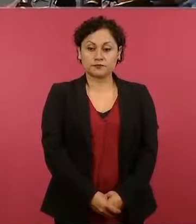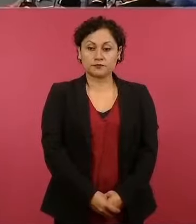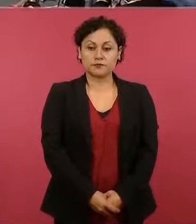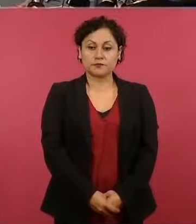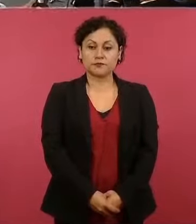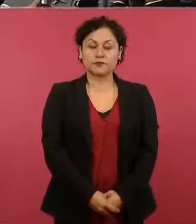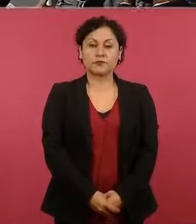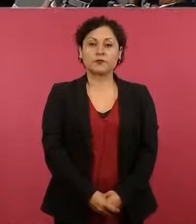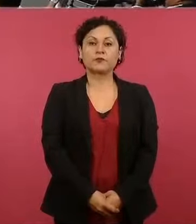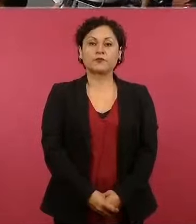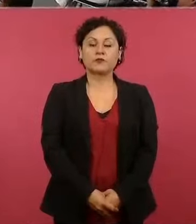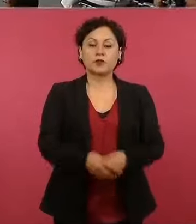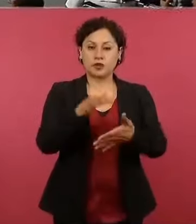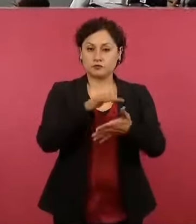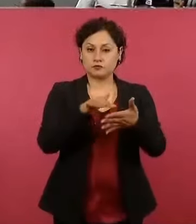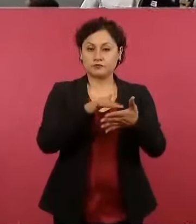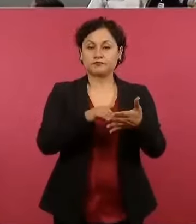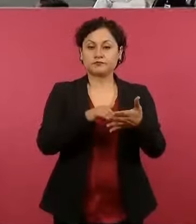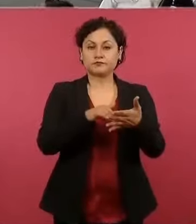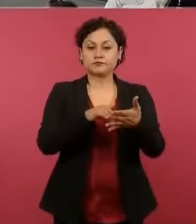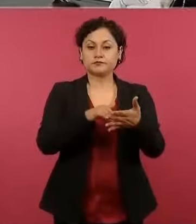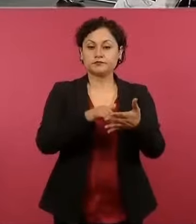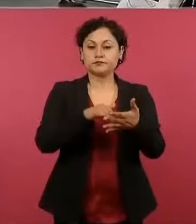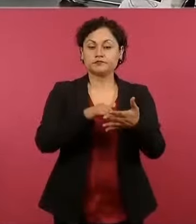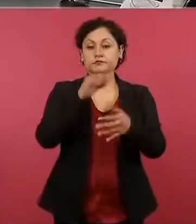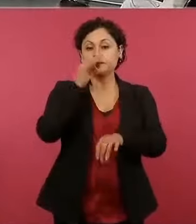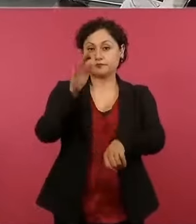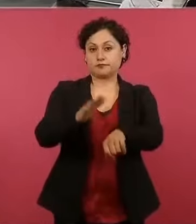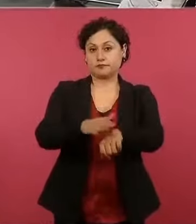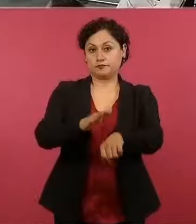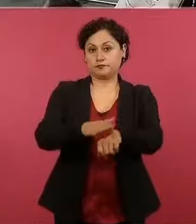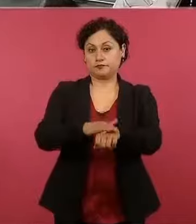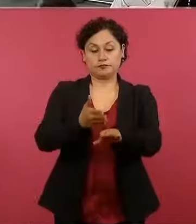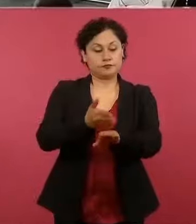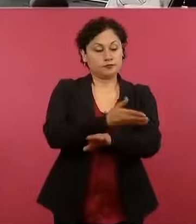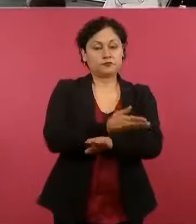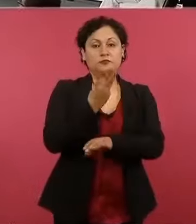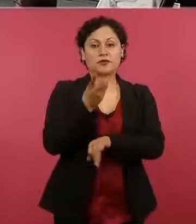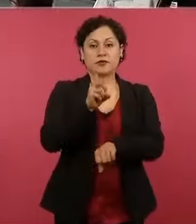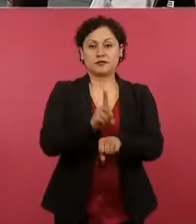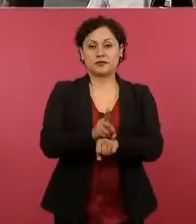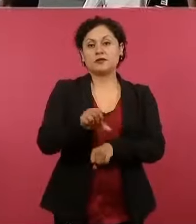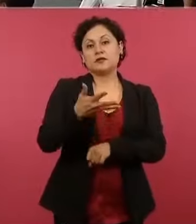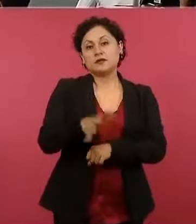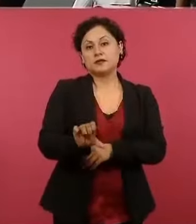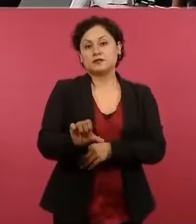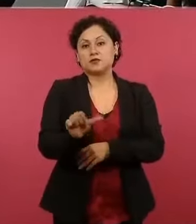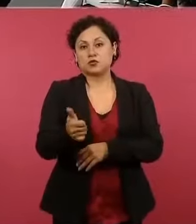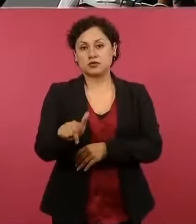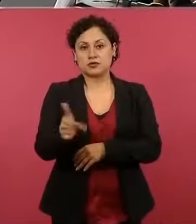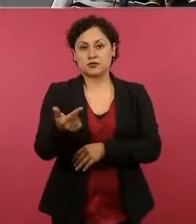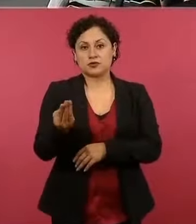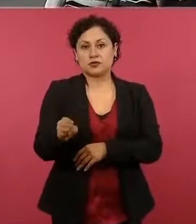Le recordamos que los tres días anteriores, 10, 11 y 12 de mayo, el sistema eléctrico